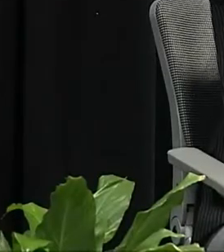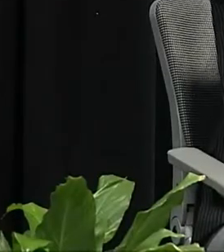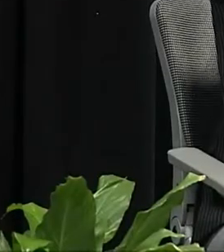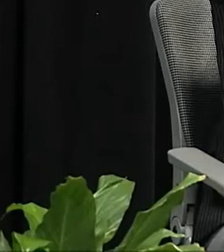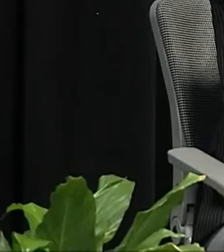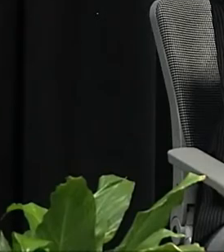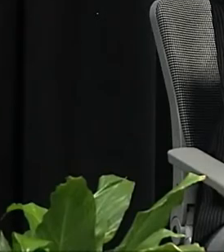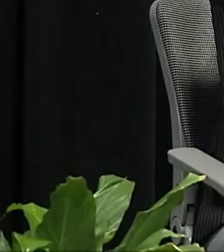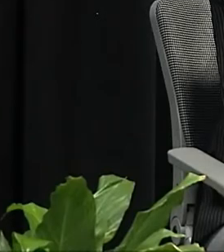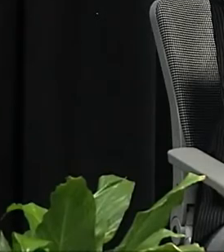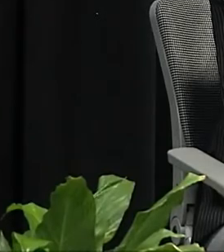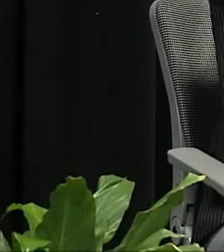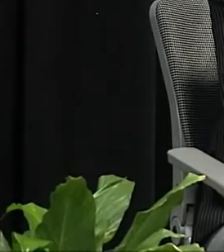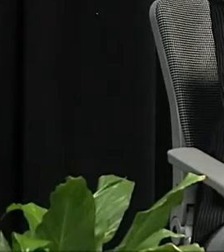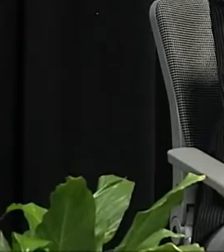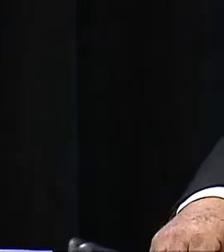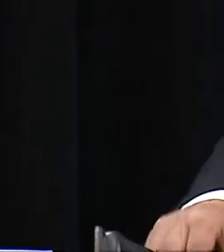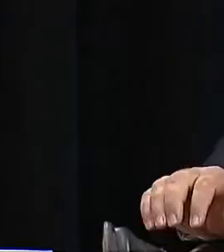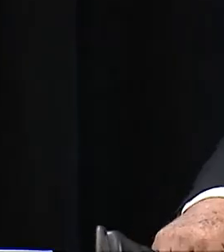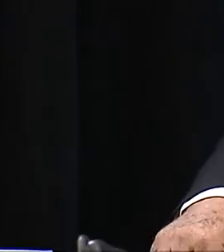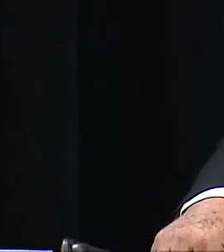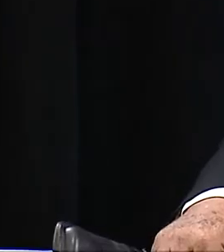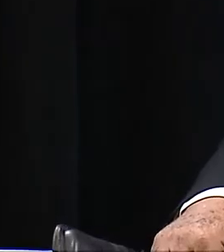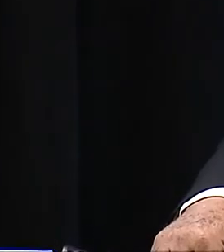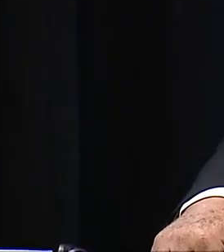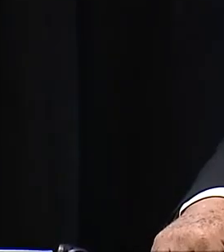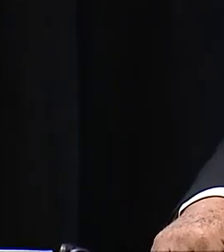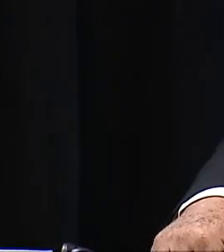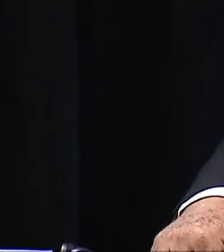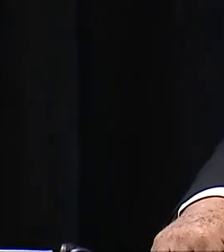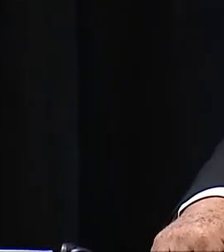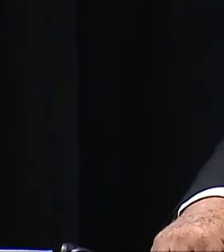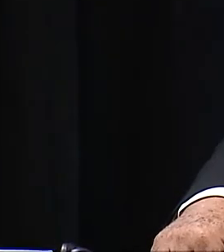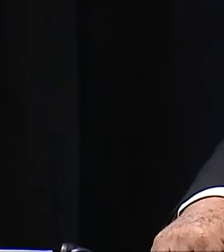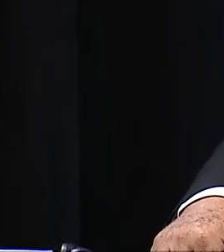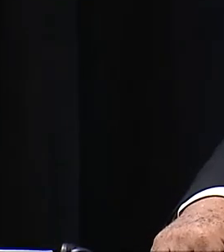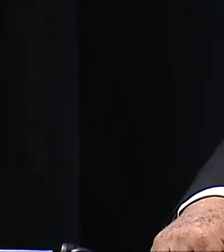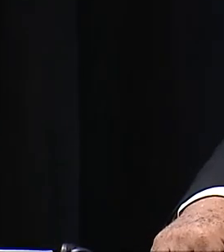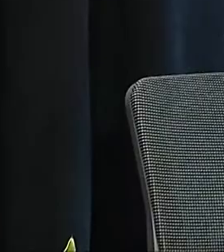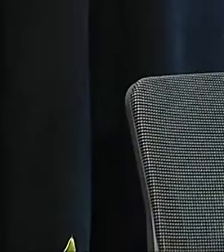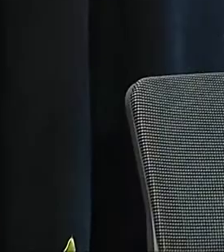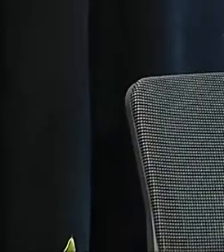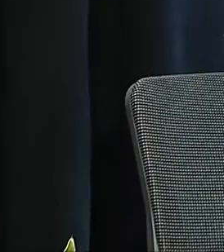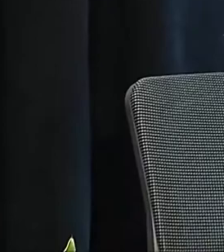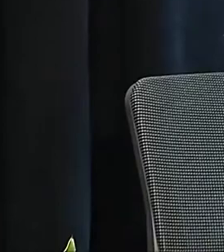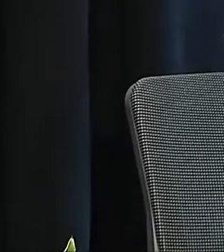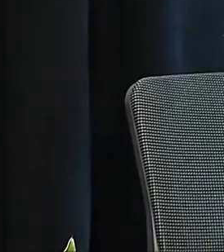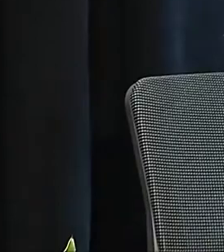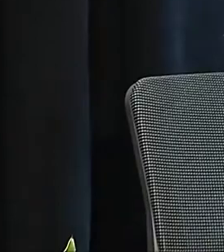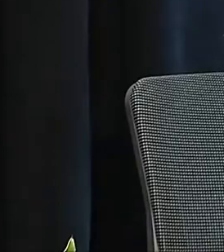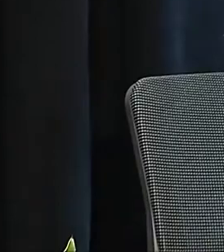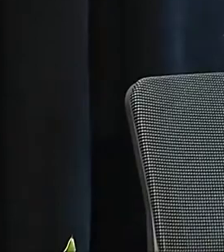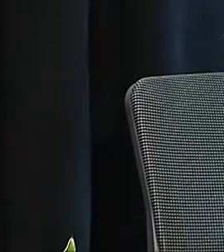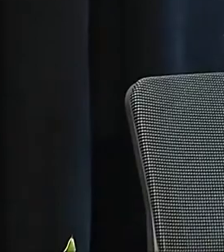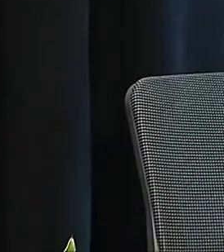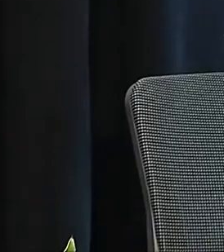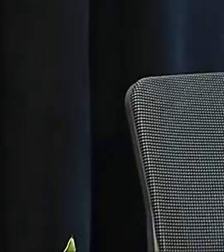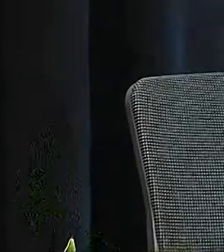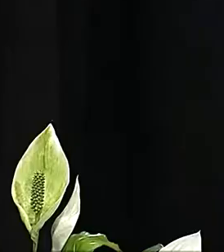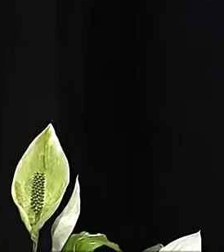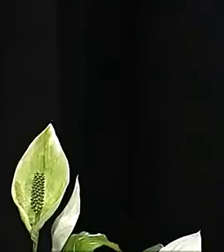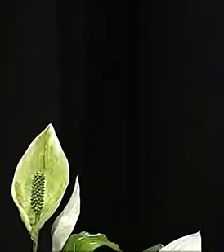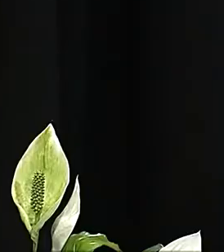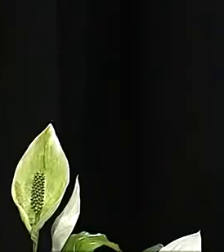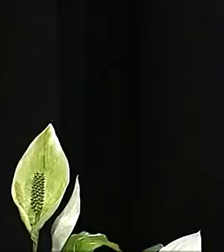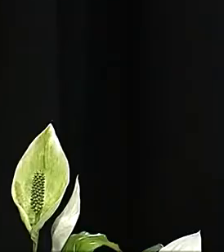elaborada previamente por los integrantes del Consejo Local del Instituto Nacional Electoral. Es muy importante, Carlos, explicar